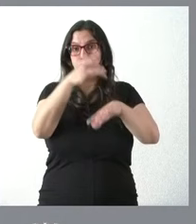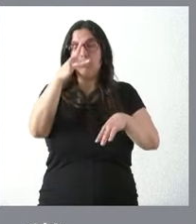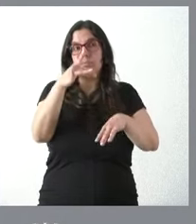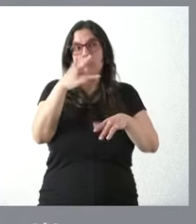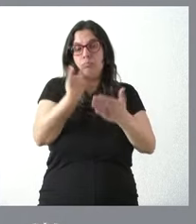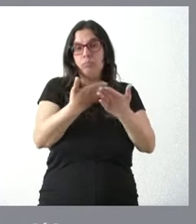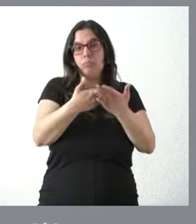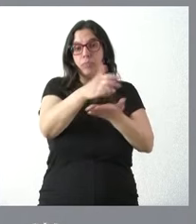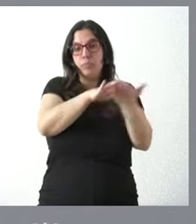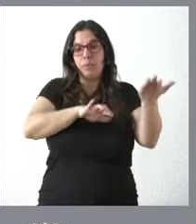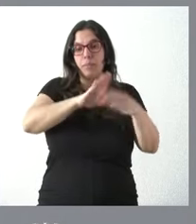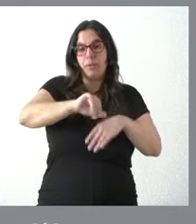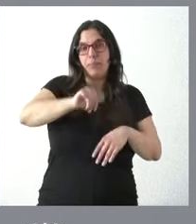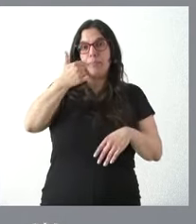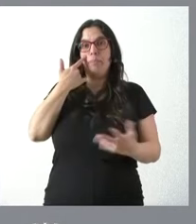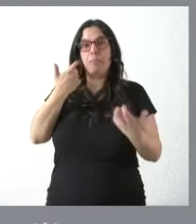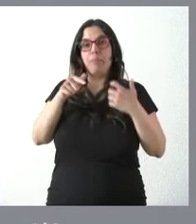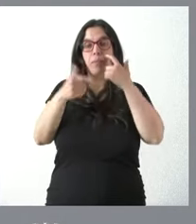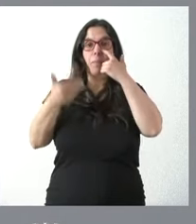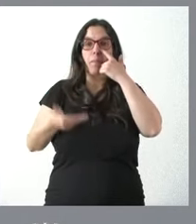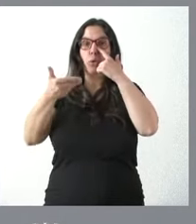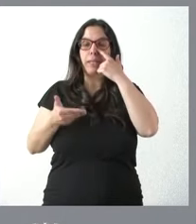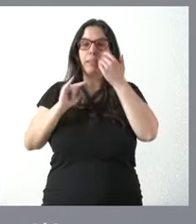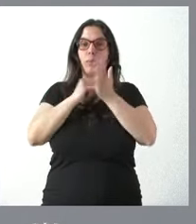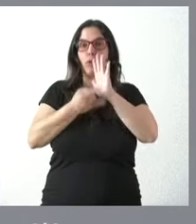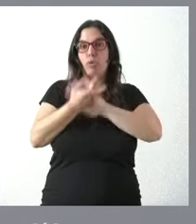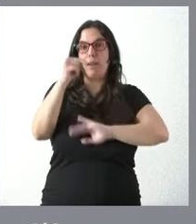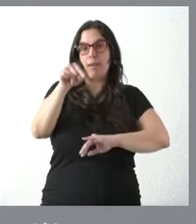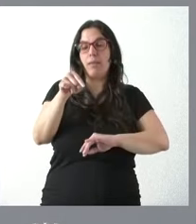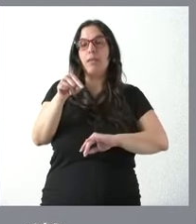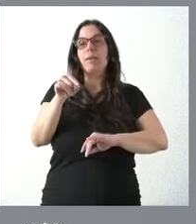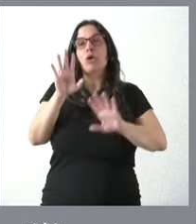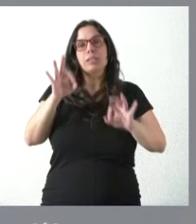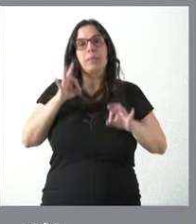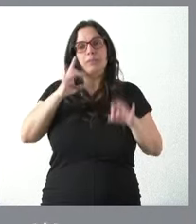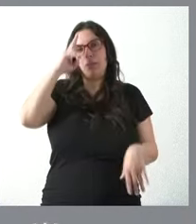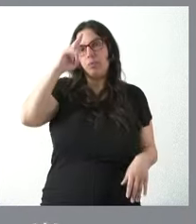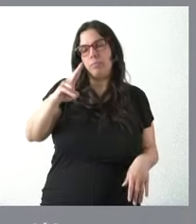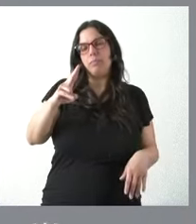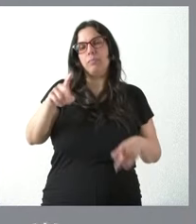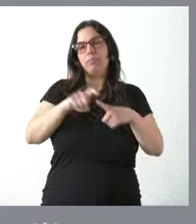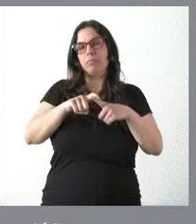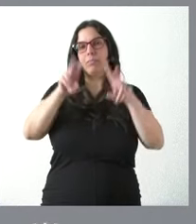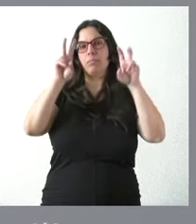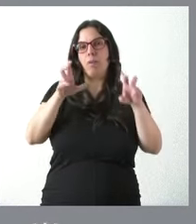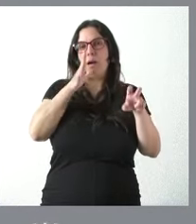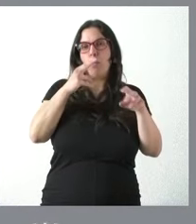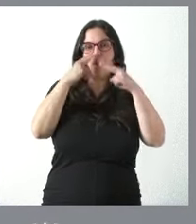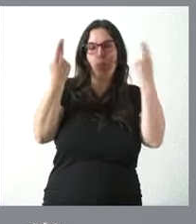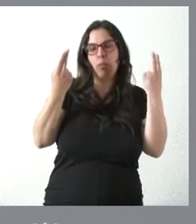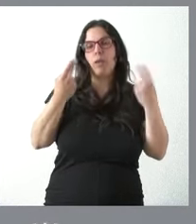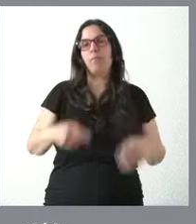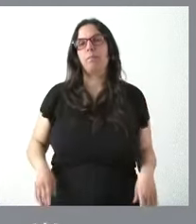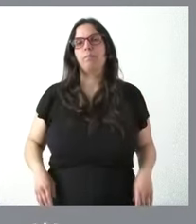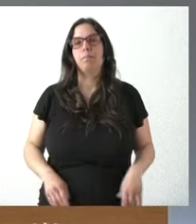visibilizar la importancia de hacer un proyecto de estas características que respeten siempre el dominio público hidráulico y las actuaciones en torno al mismo